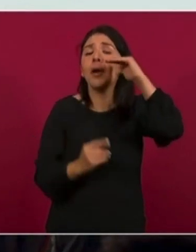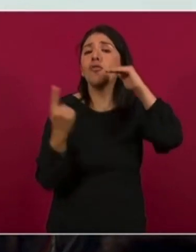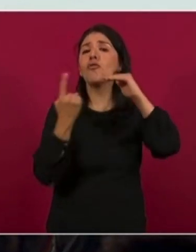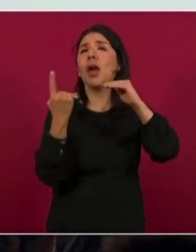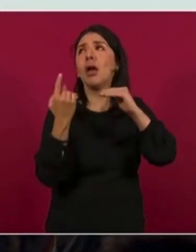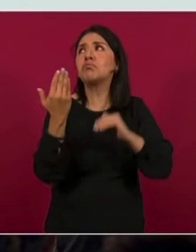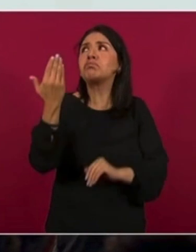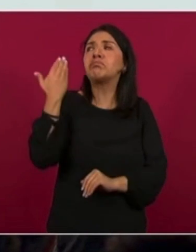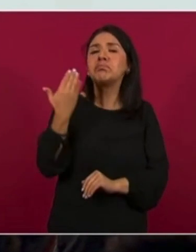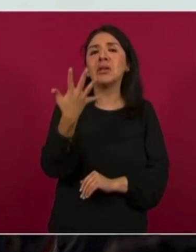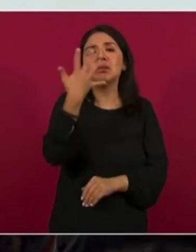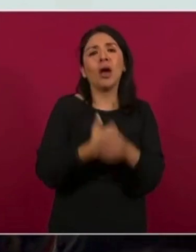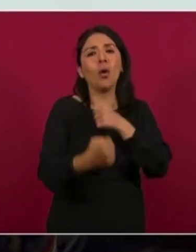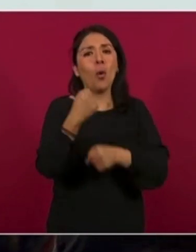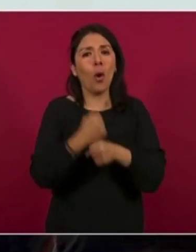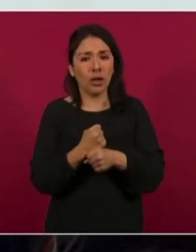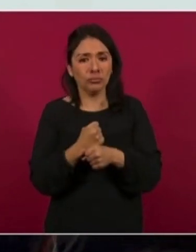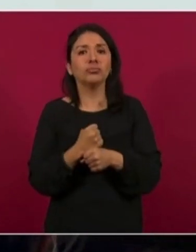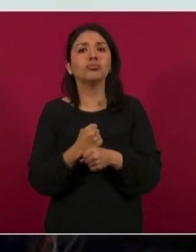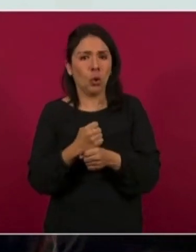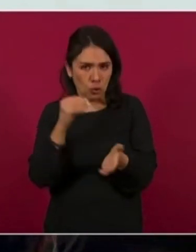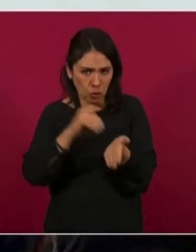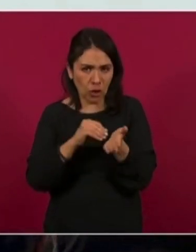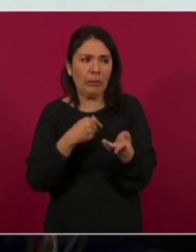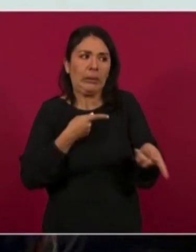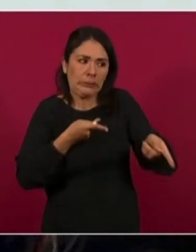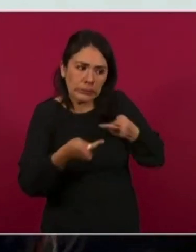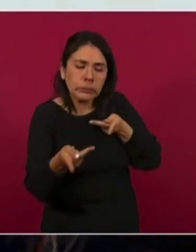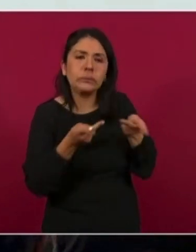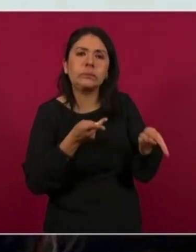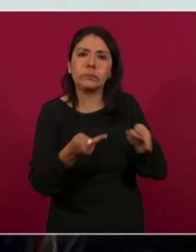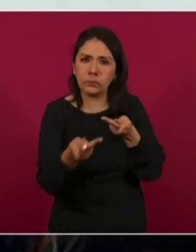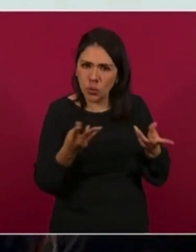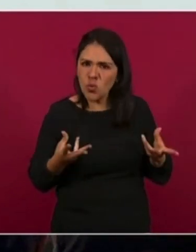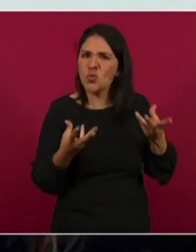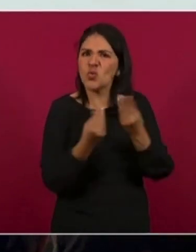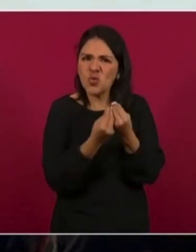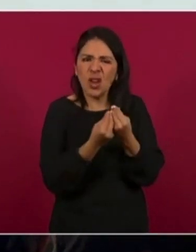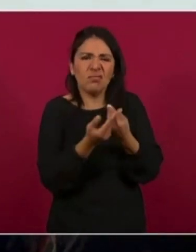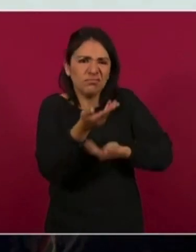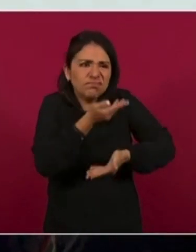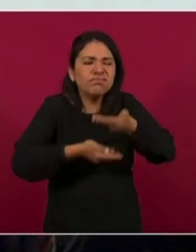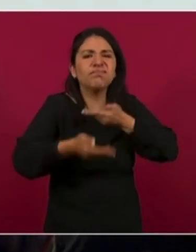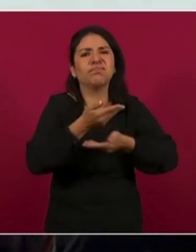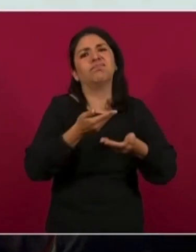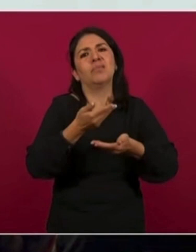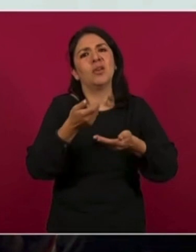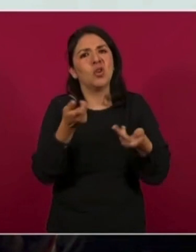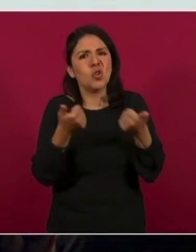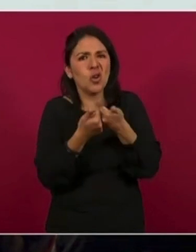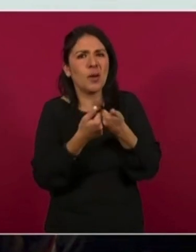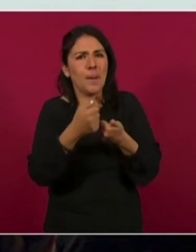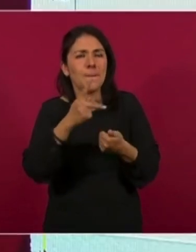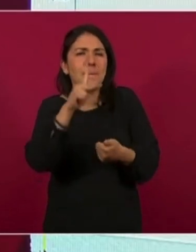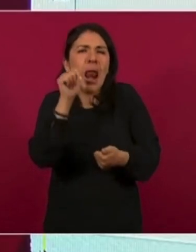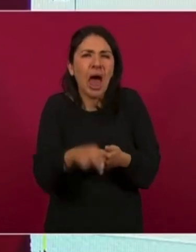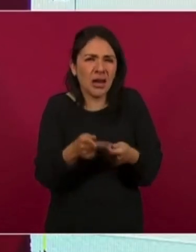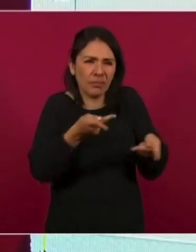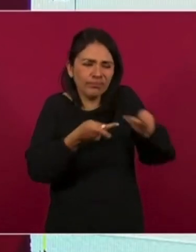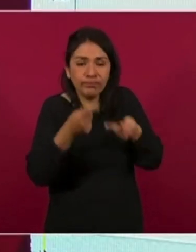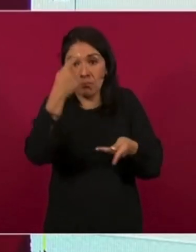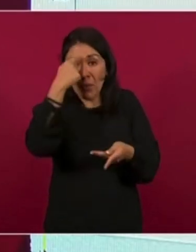últimos cinco años. Seguimos trabajando con mucha coordinación, inteligencia y estrategia para